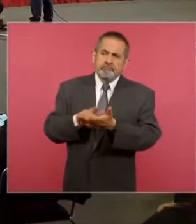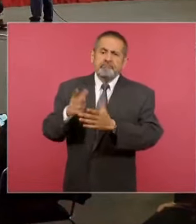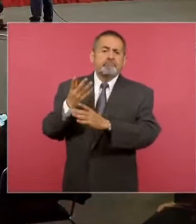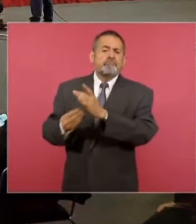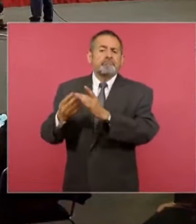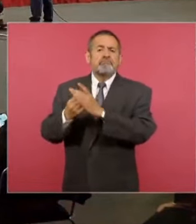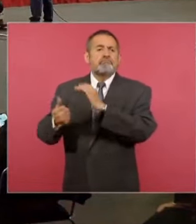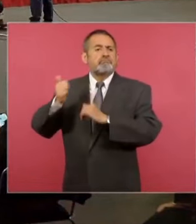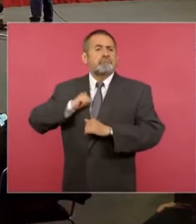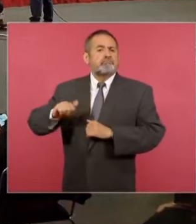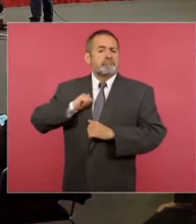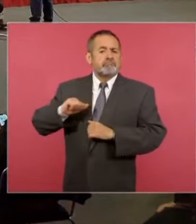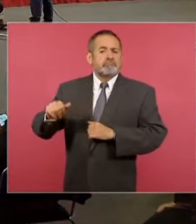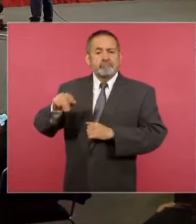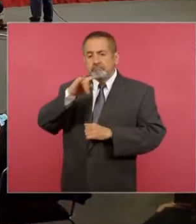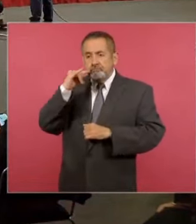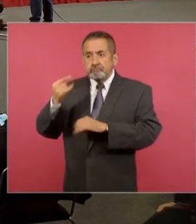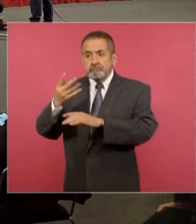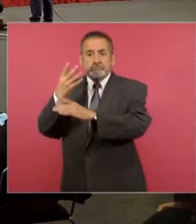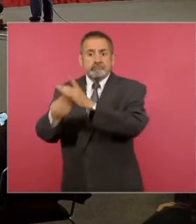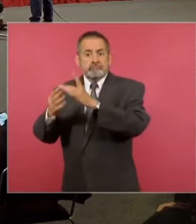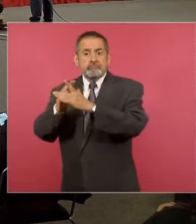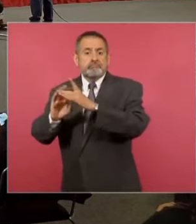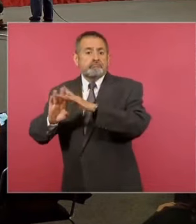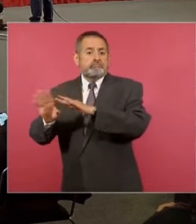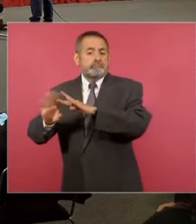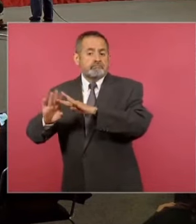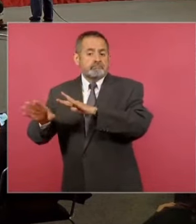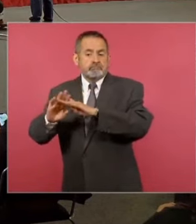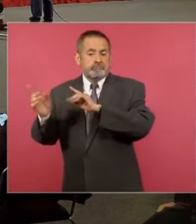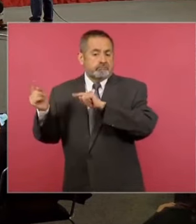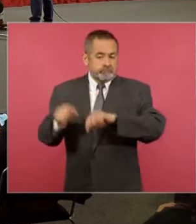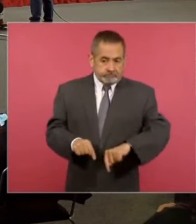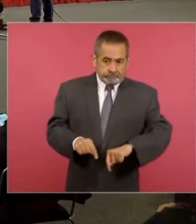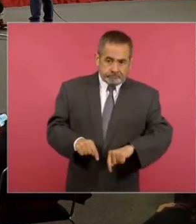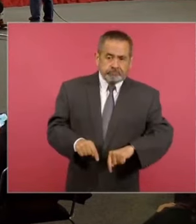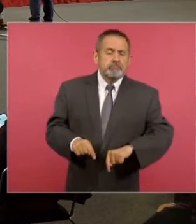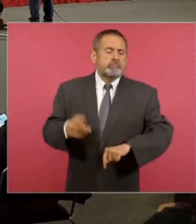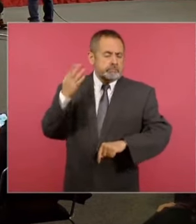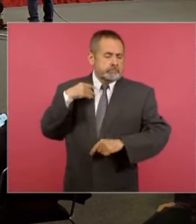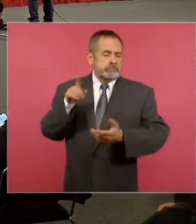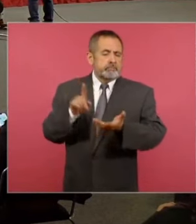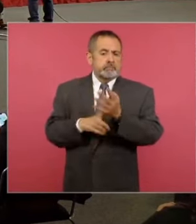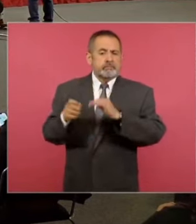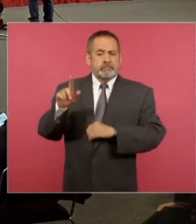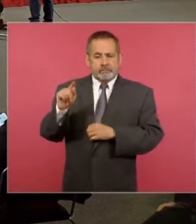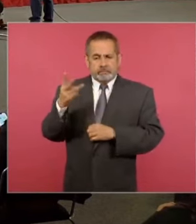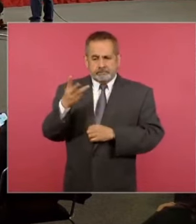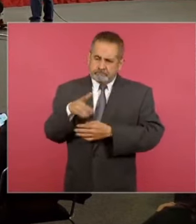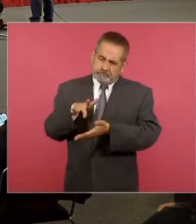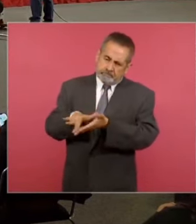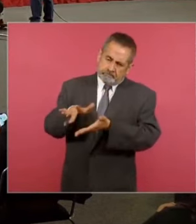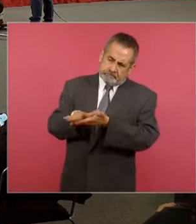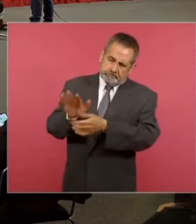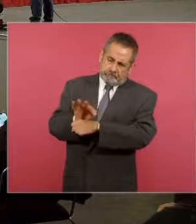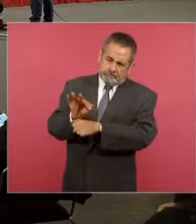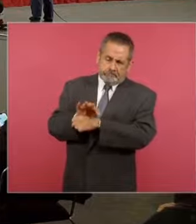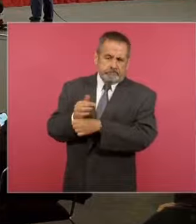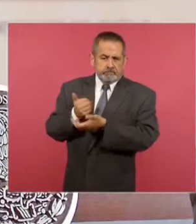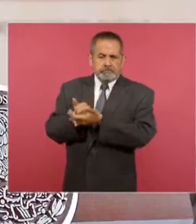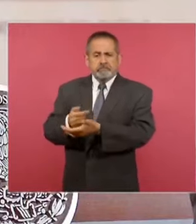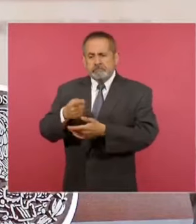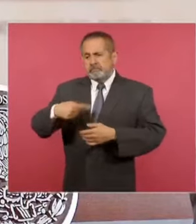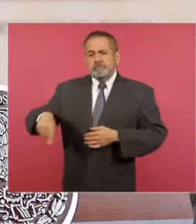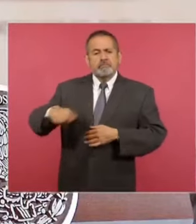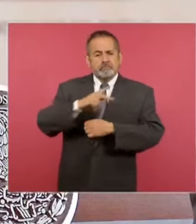chilenos producto del golpe de Estado en 1973, así como la solidaridad de nuestro país